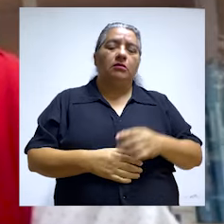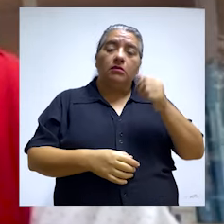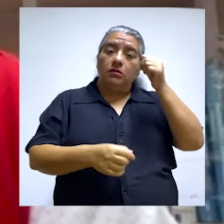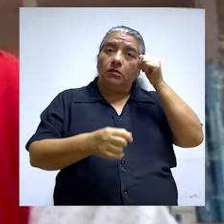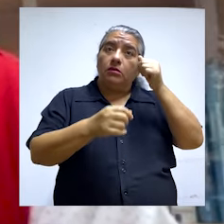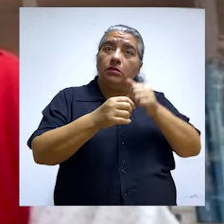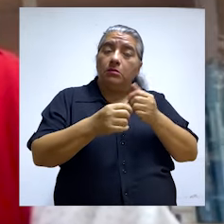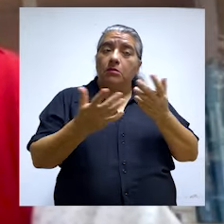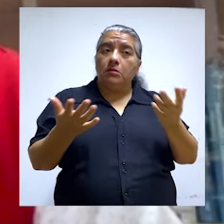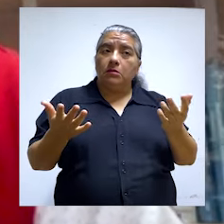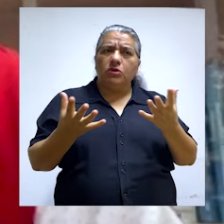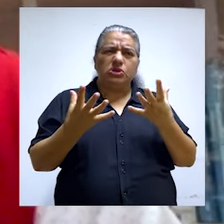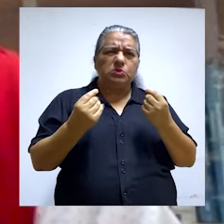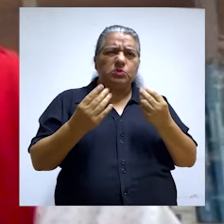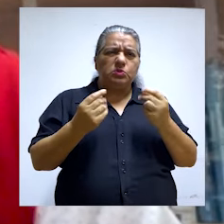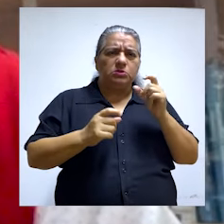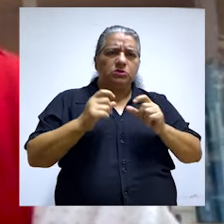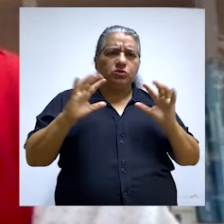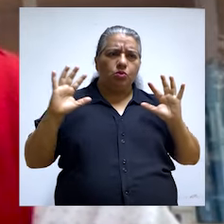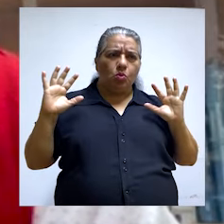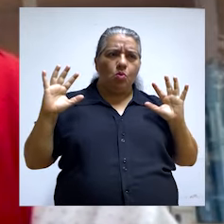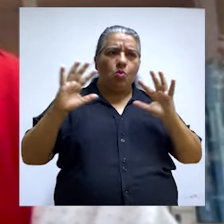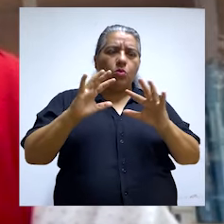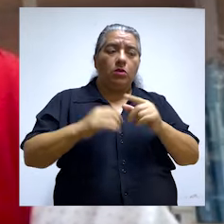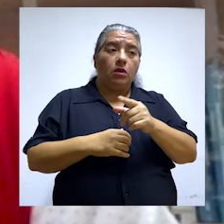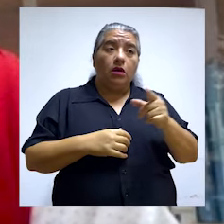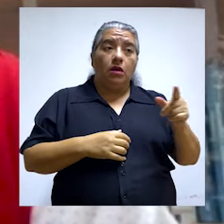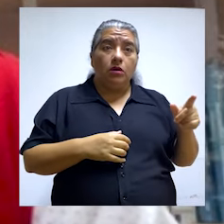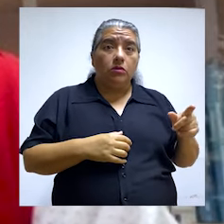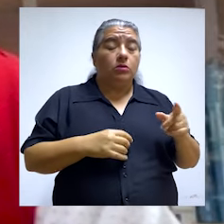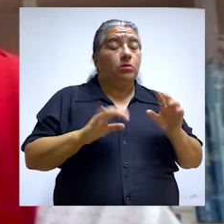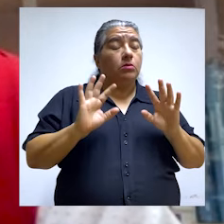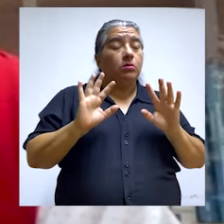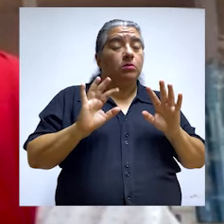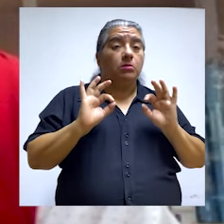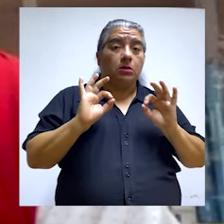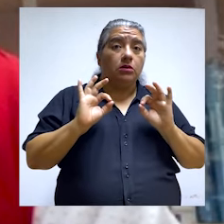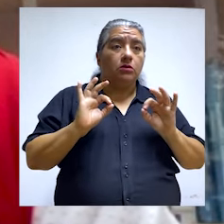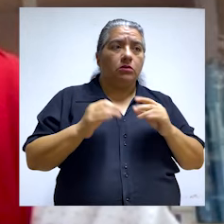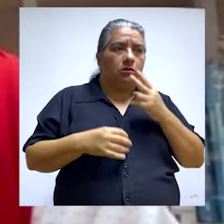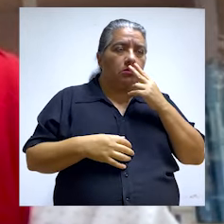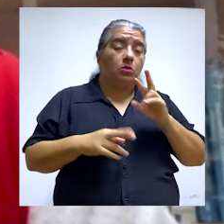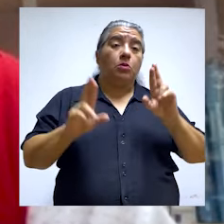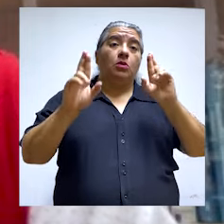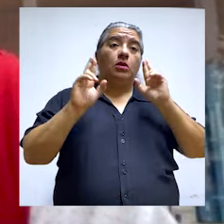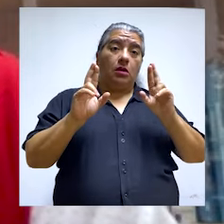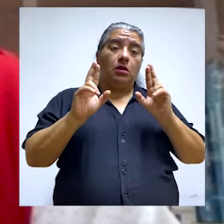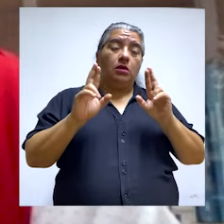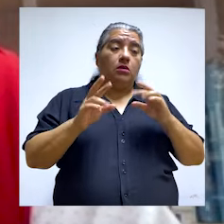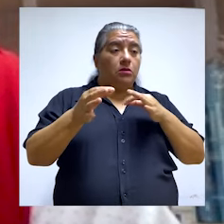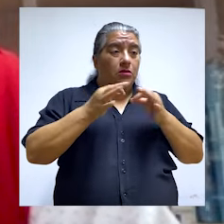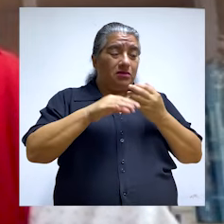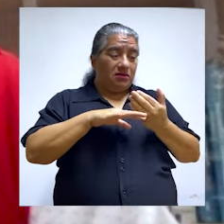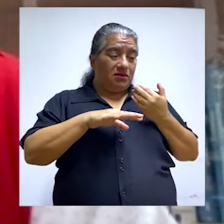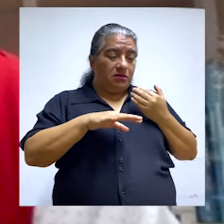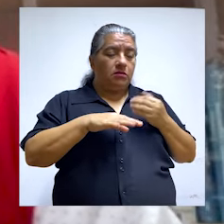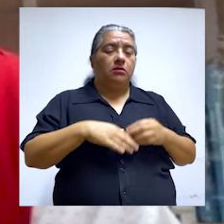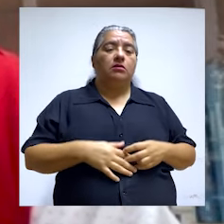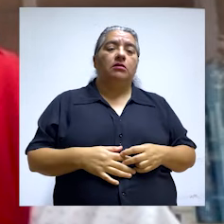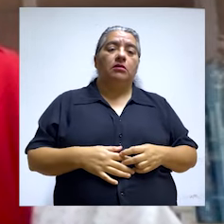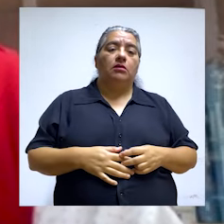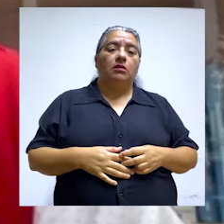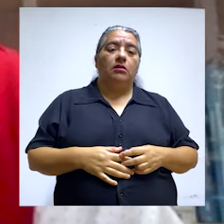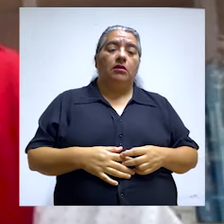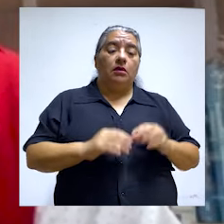cuenta que tiene una cobertura para bastantes espectadores y ello puede haber un riesgo latente. Esperamos que, como